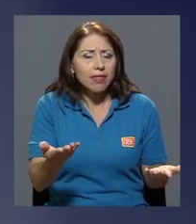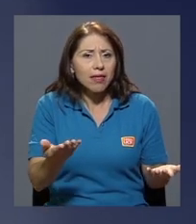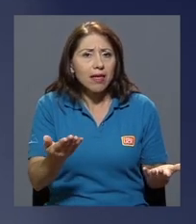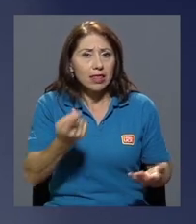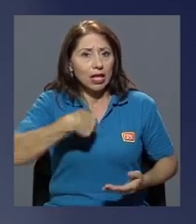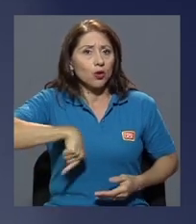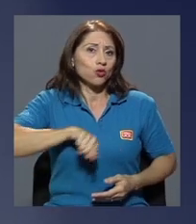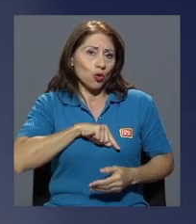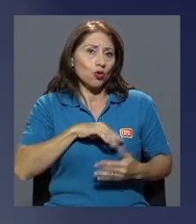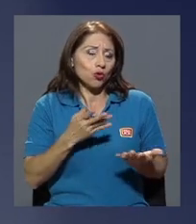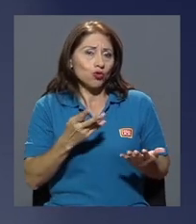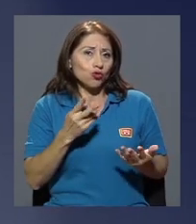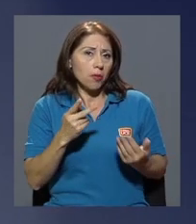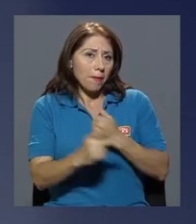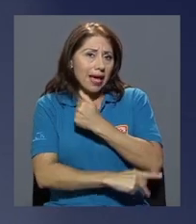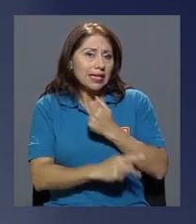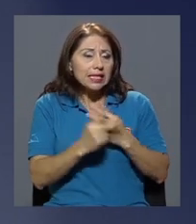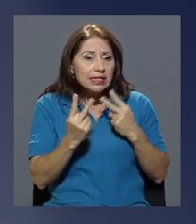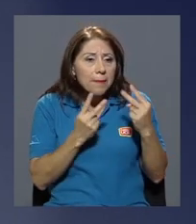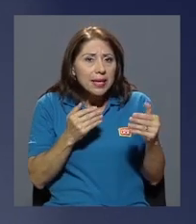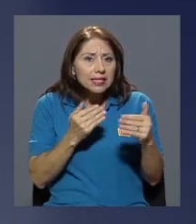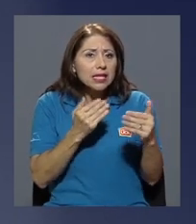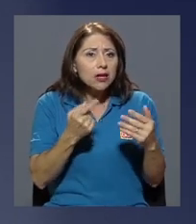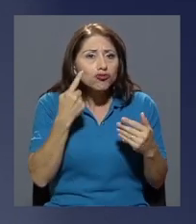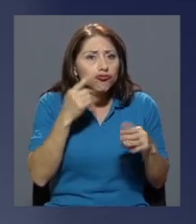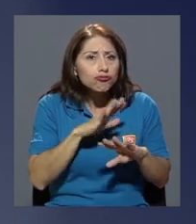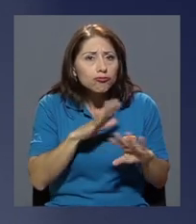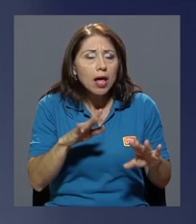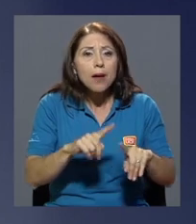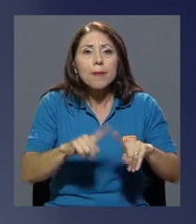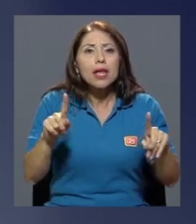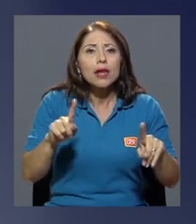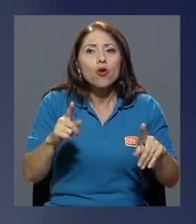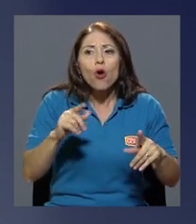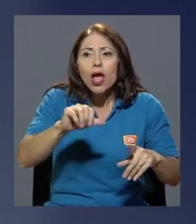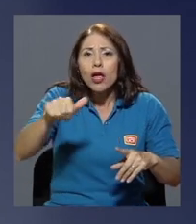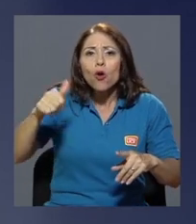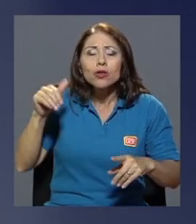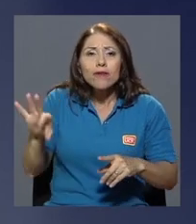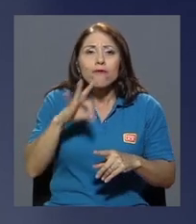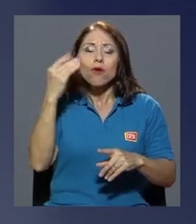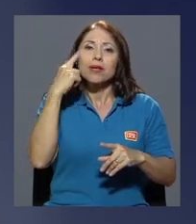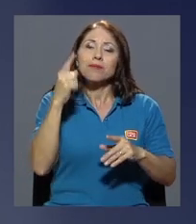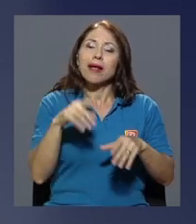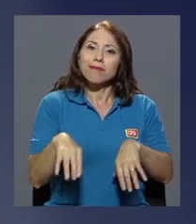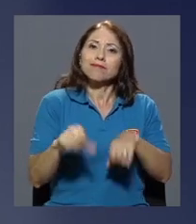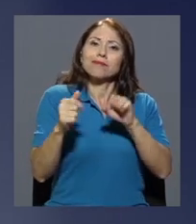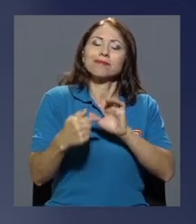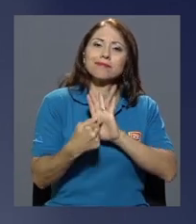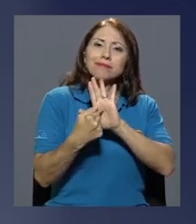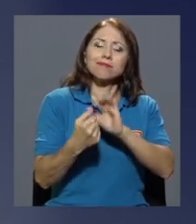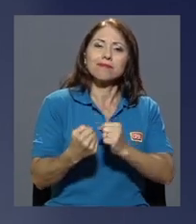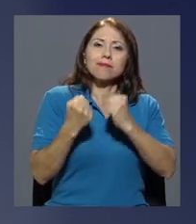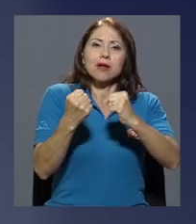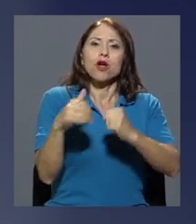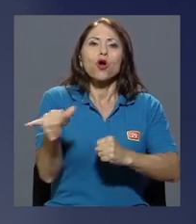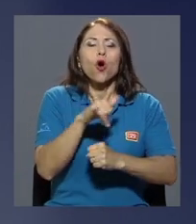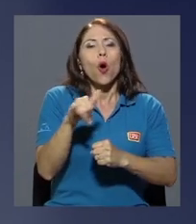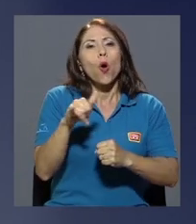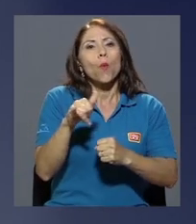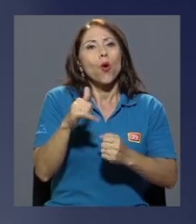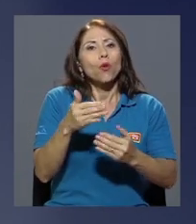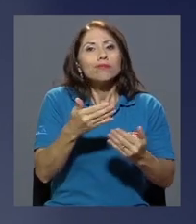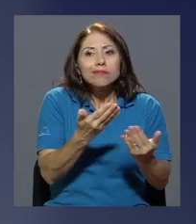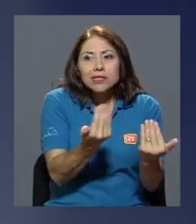de nosotros como países vecinos, inclusive, pero en otros mecanismos de reivindicación, como lo podría ser la